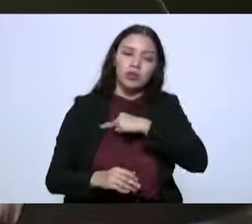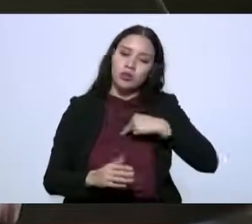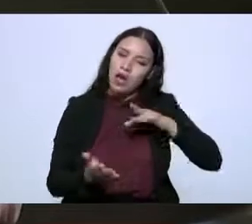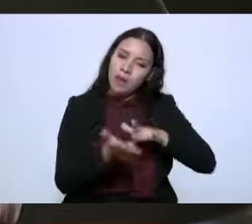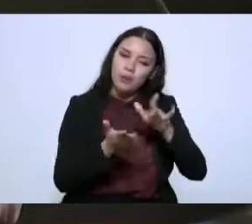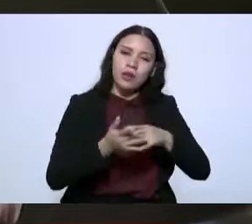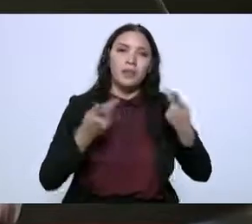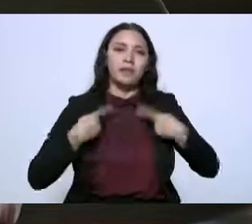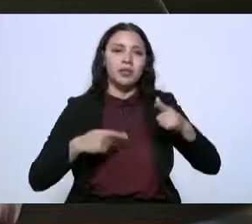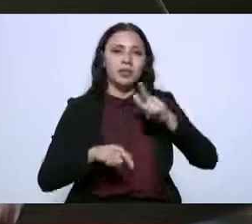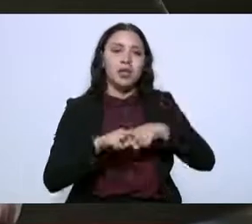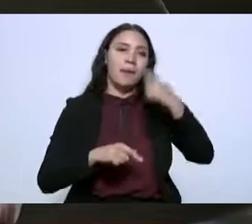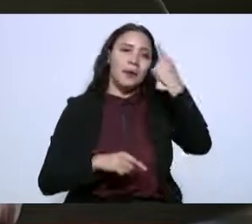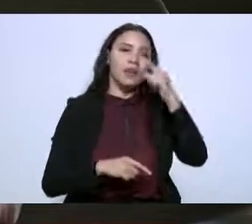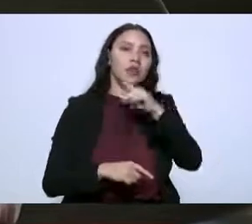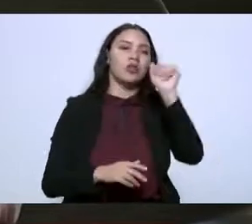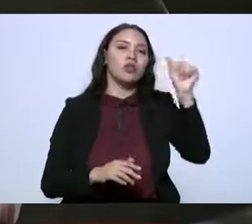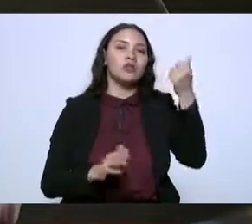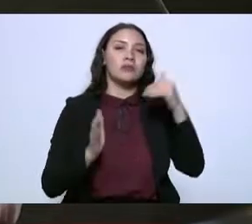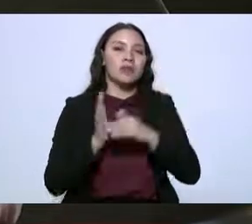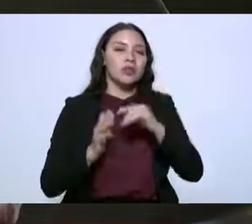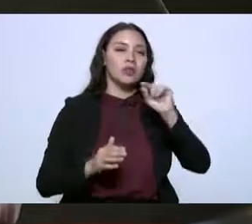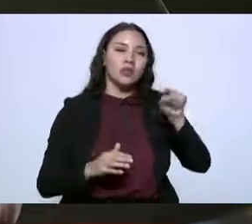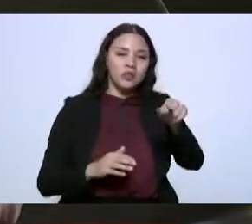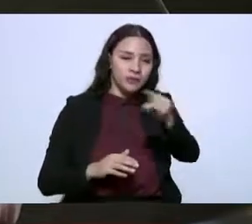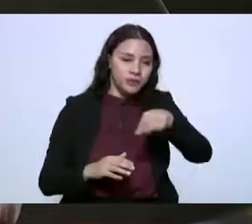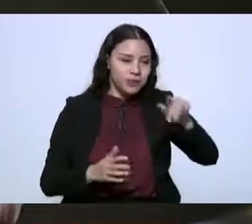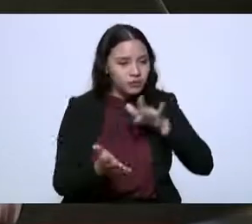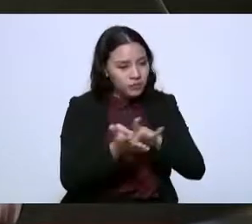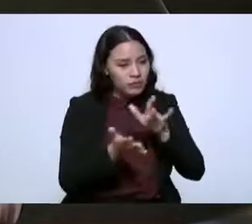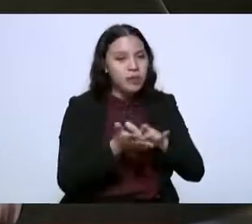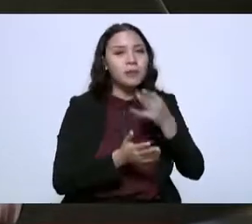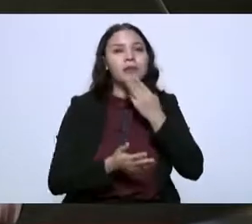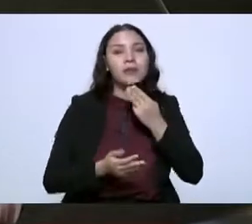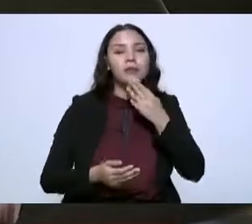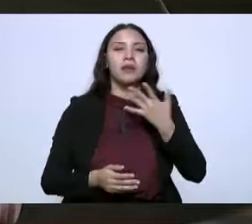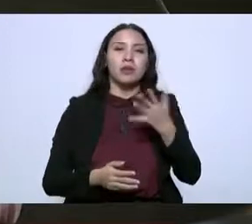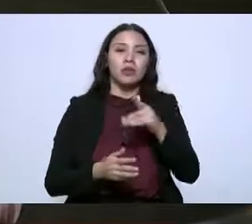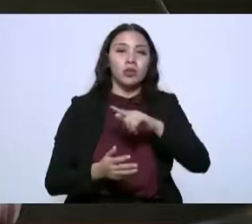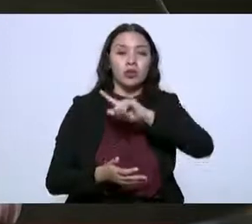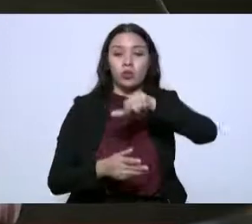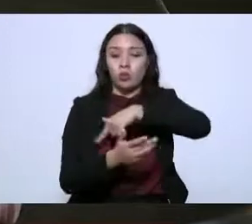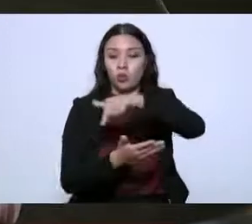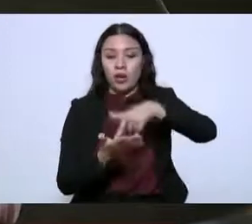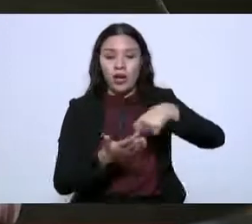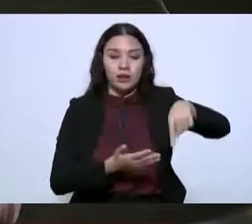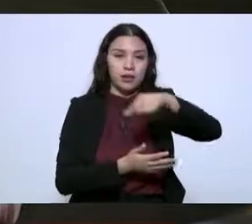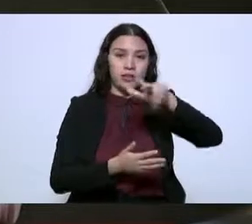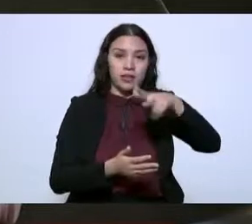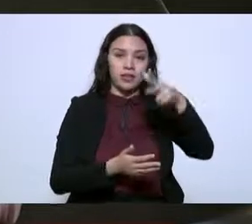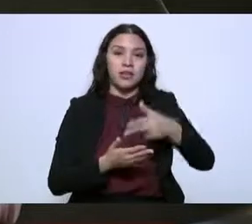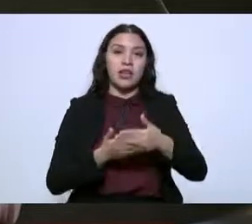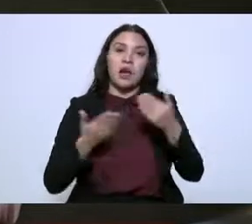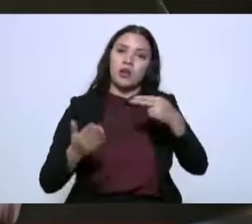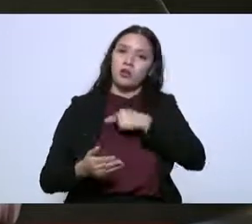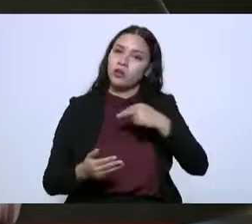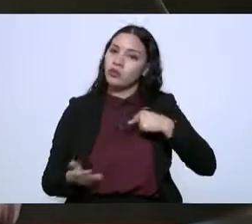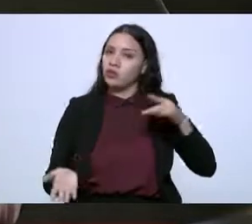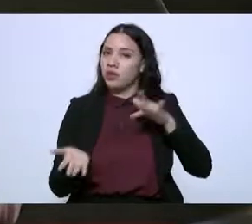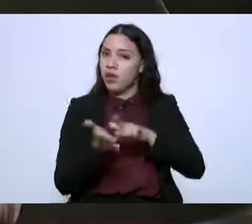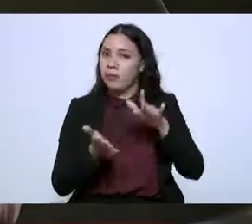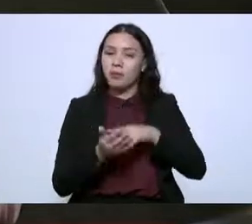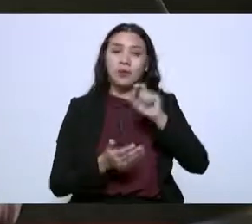311 productores de miel, en un total de los 13 diferentes rubros se han apoyado